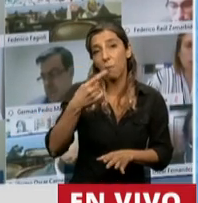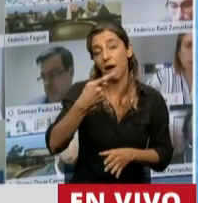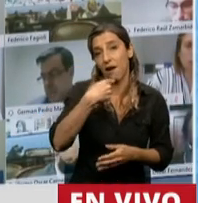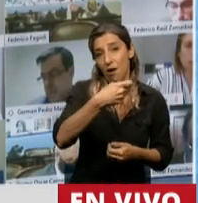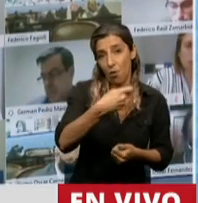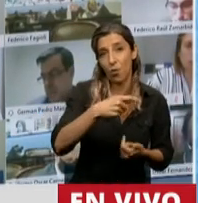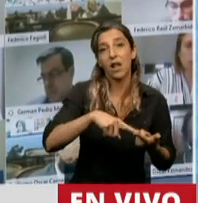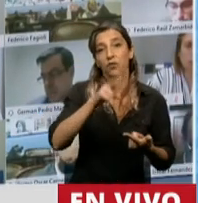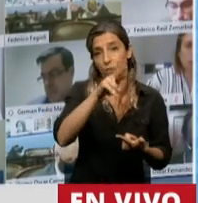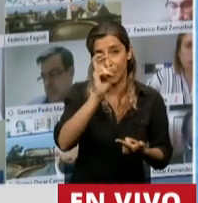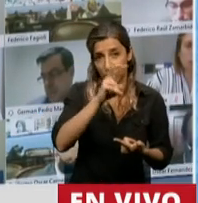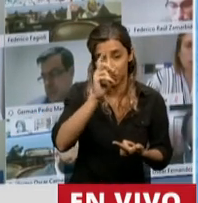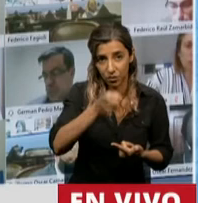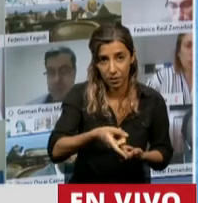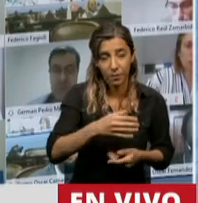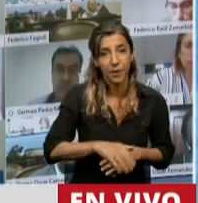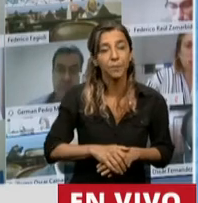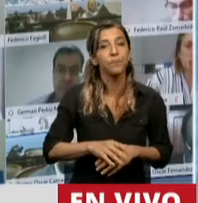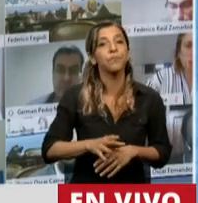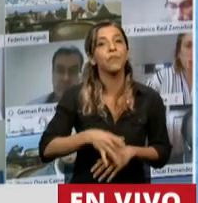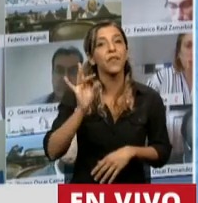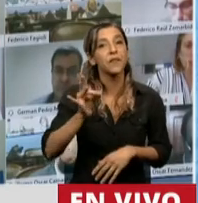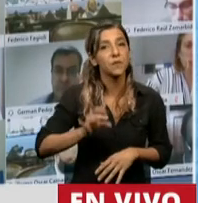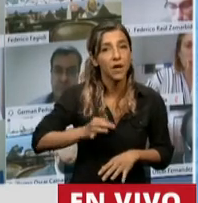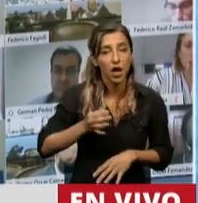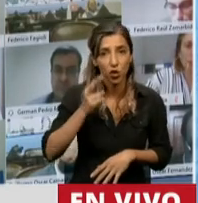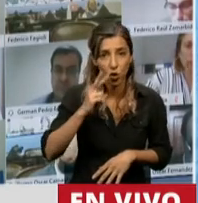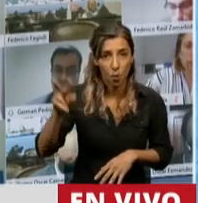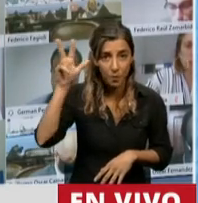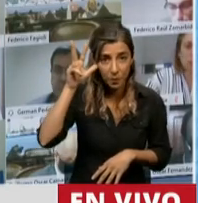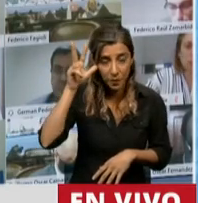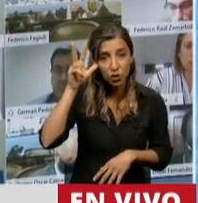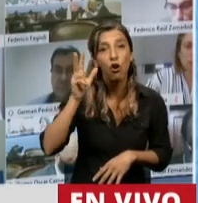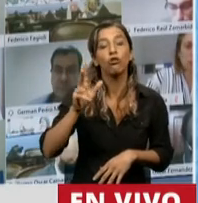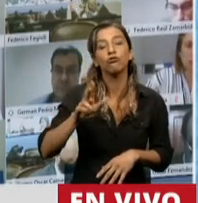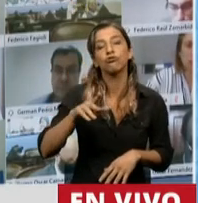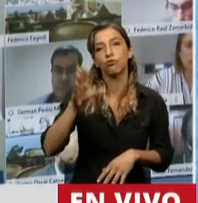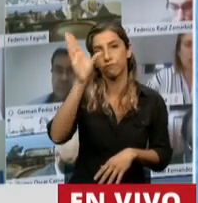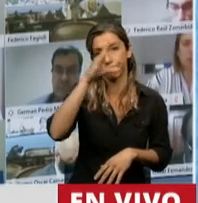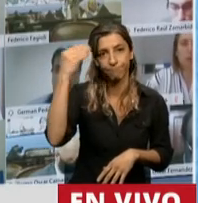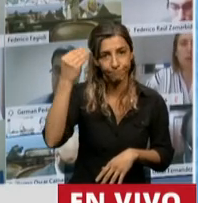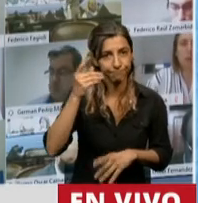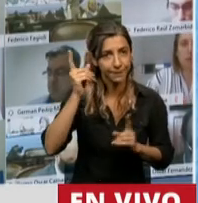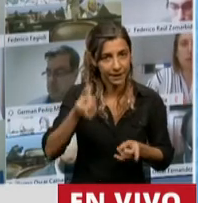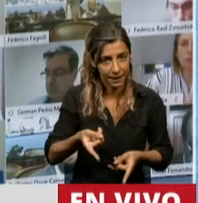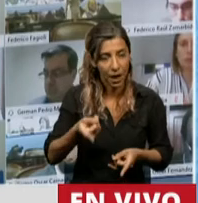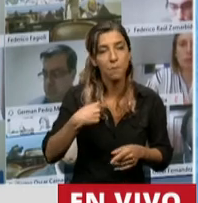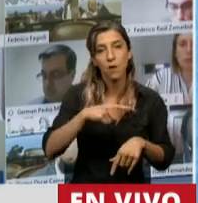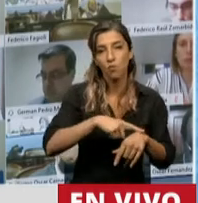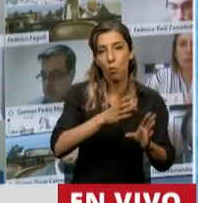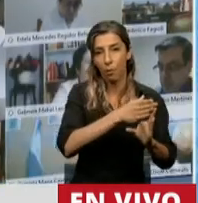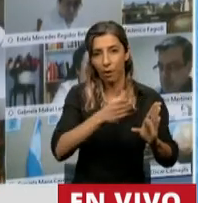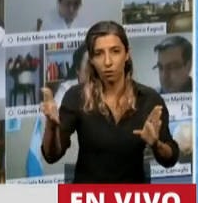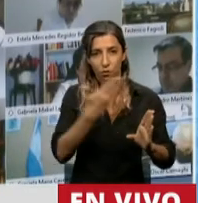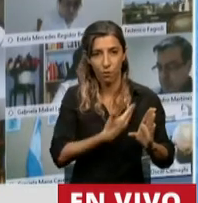histórico concretado en diciembre del 2008 por Cristina Fernández durante su primer periodo